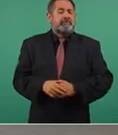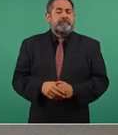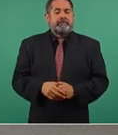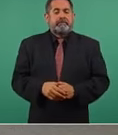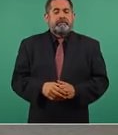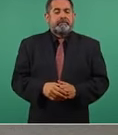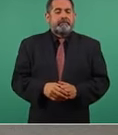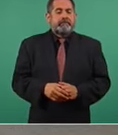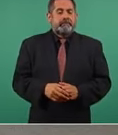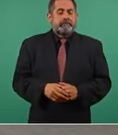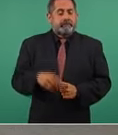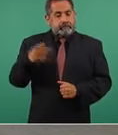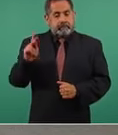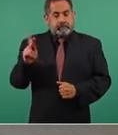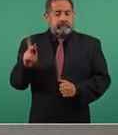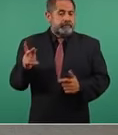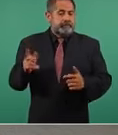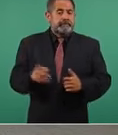Pero